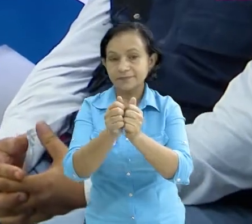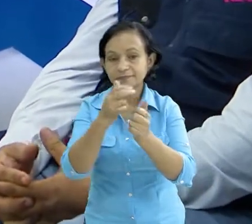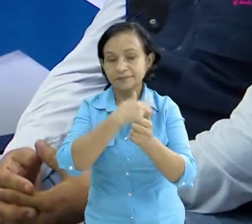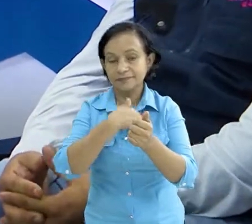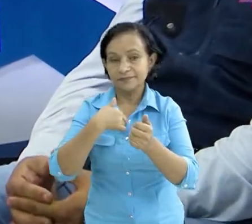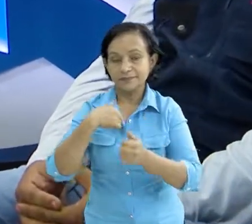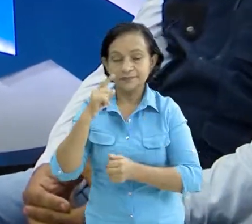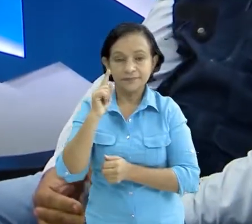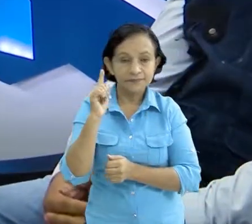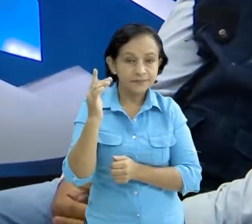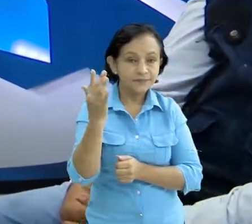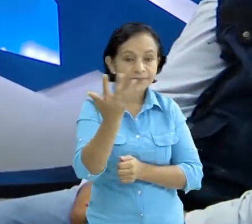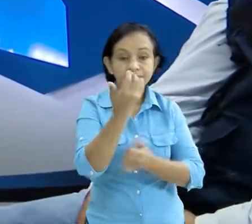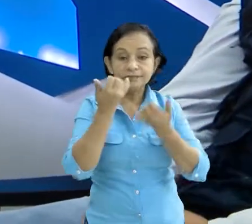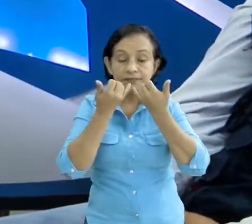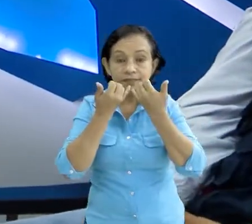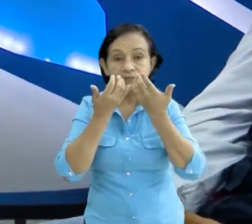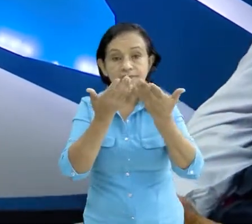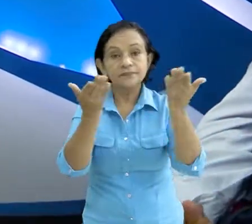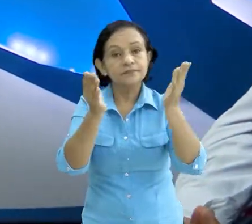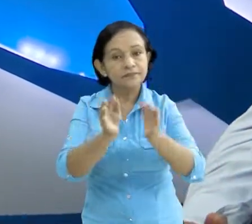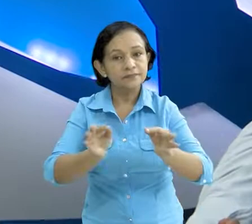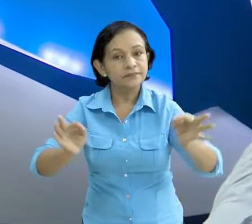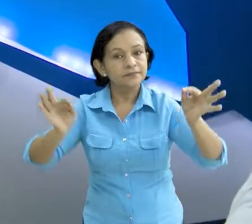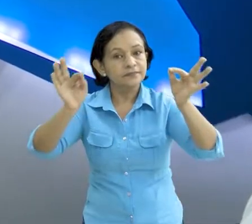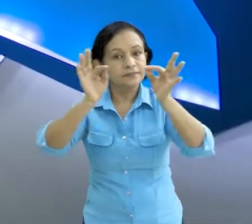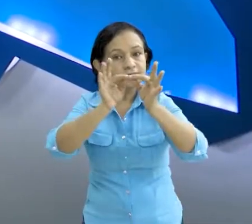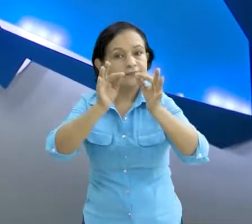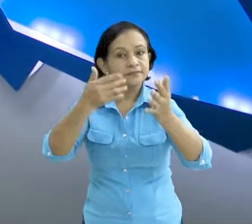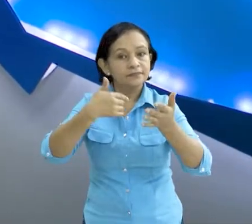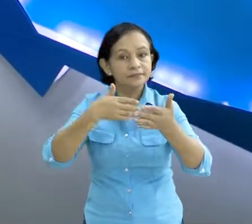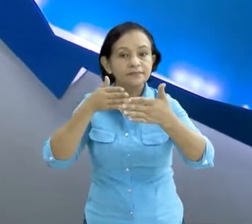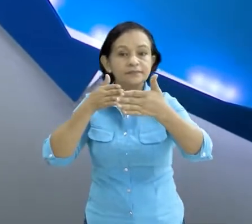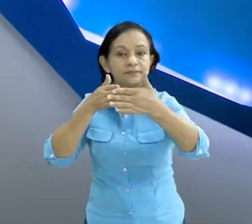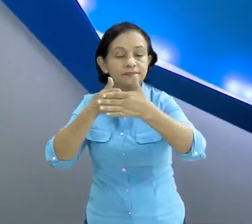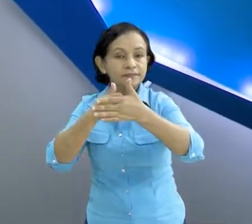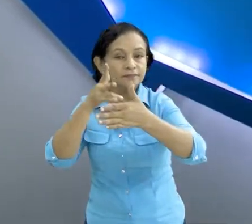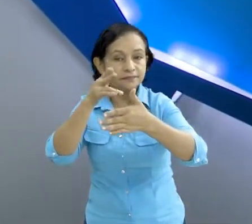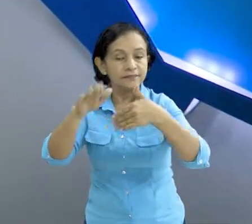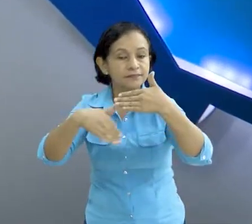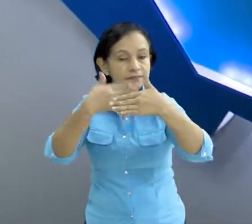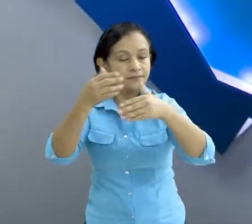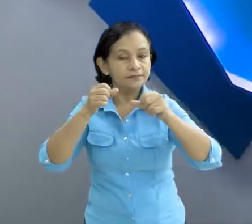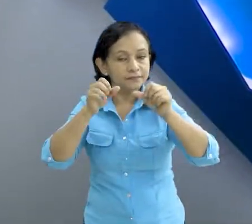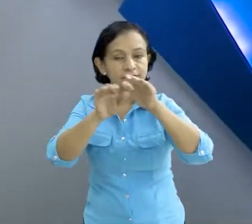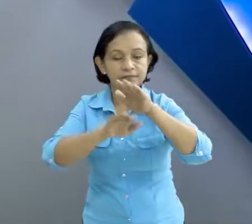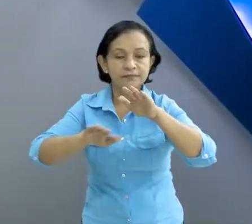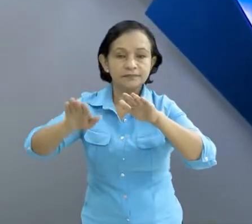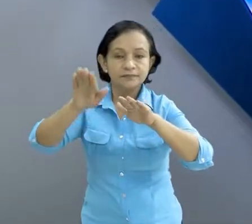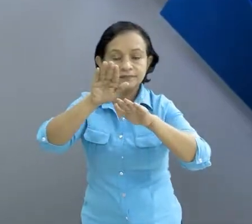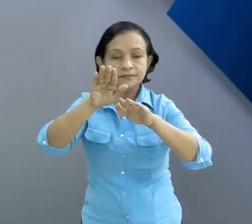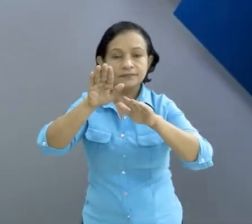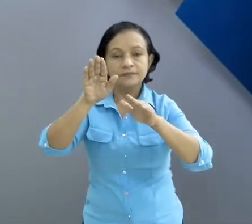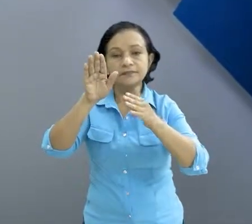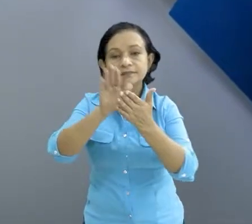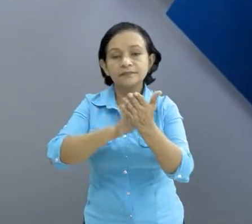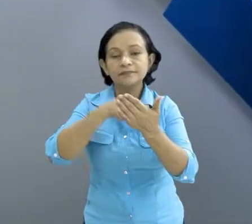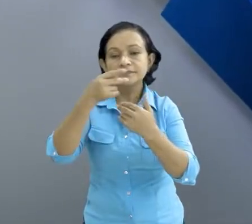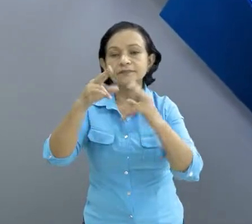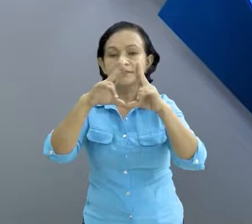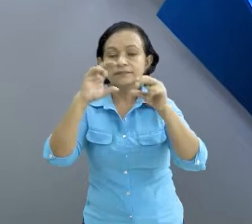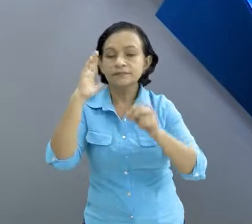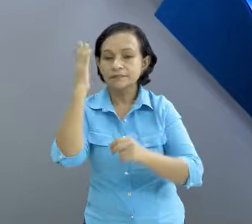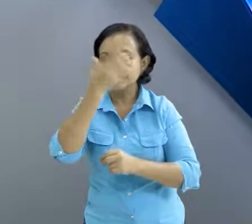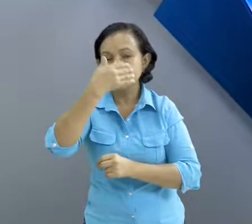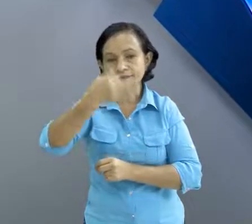toda esta información tan valiosa por nuestra parte. Vamos a una pausa, pero regresamos con más de su programa Nicaragua